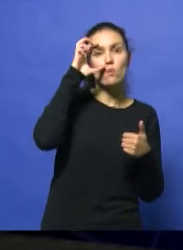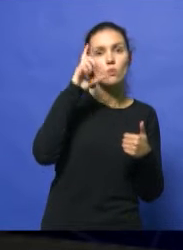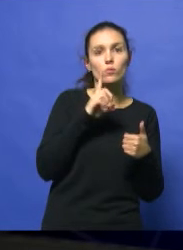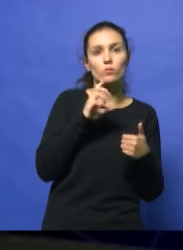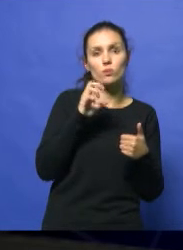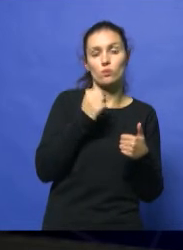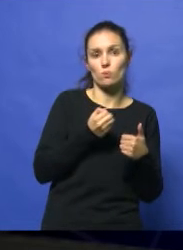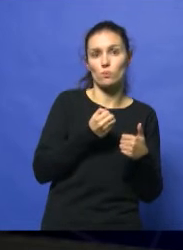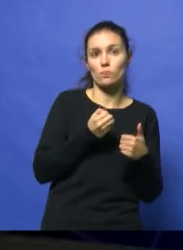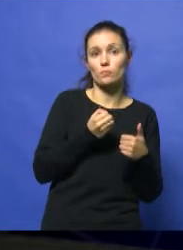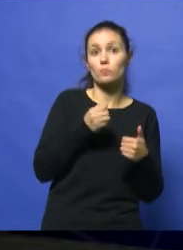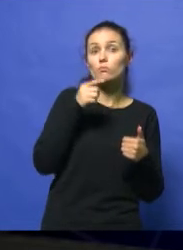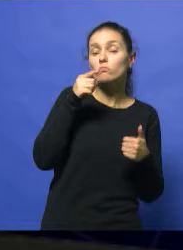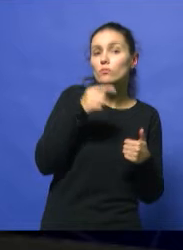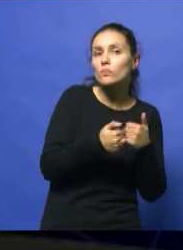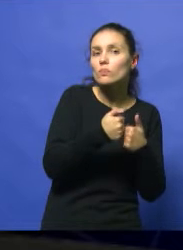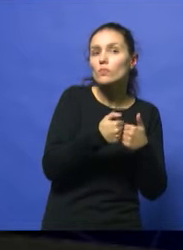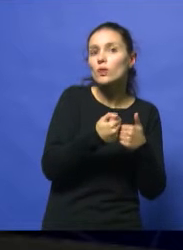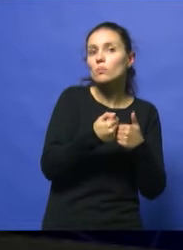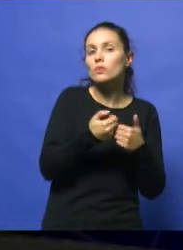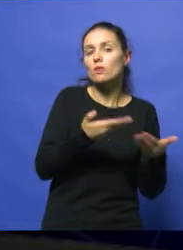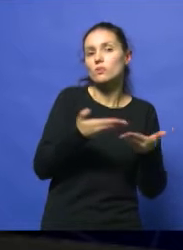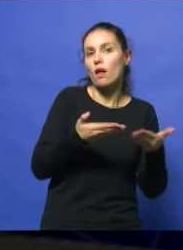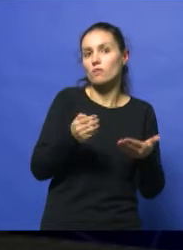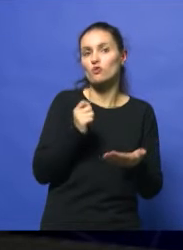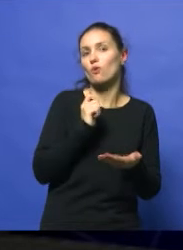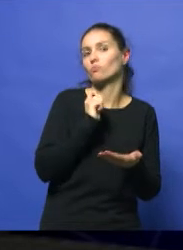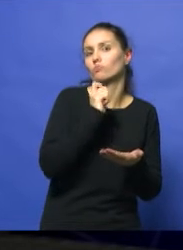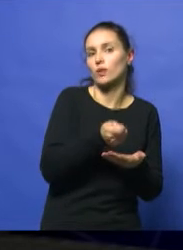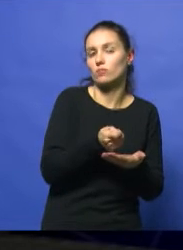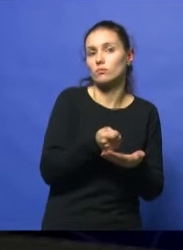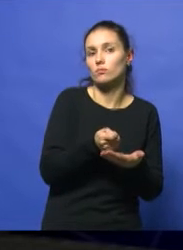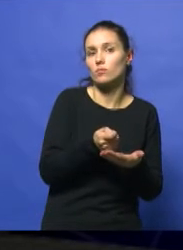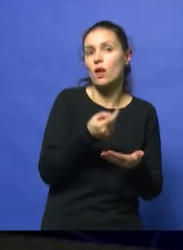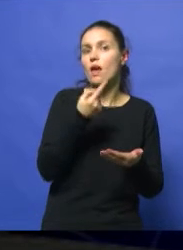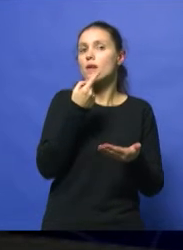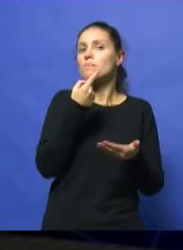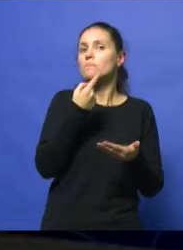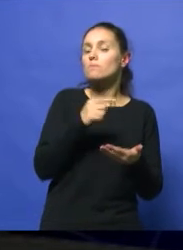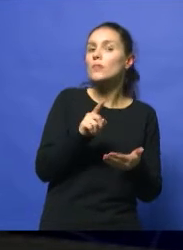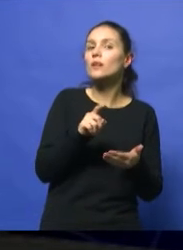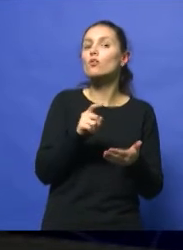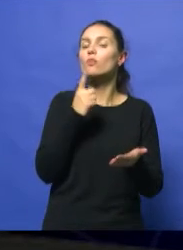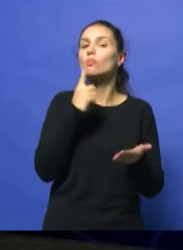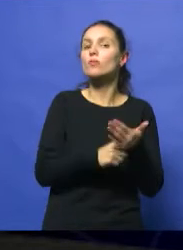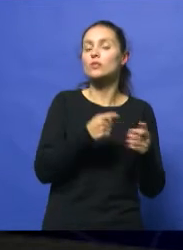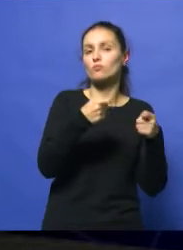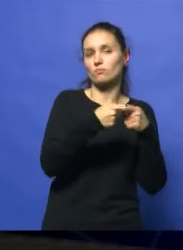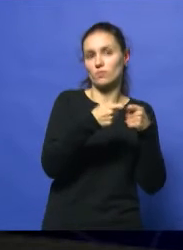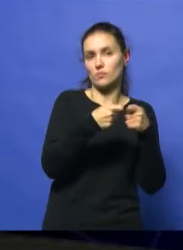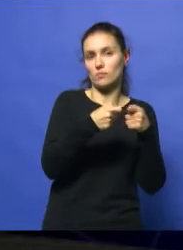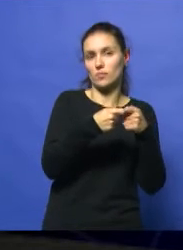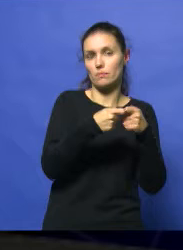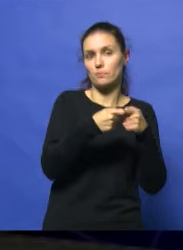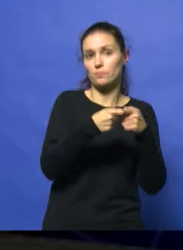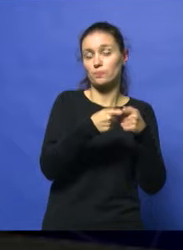intención era brindar el servicio, pero obviamente la decisión de hacerlo o no está en el gremio, en Suteba. A